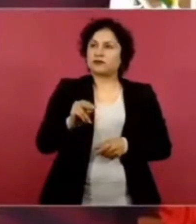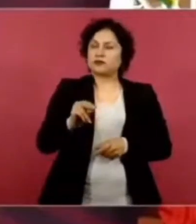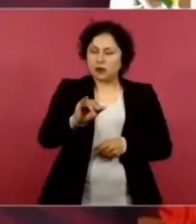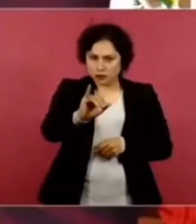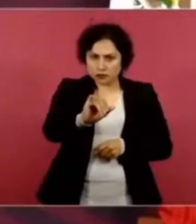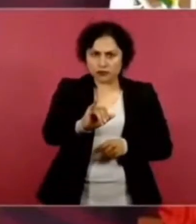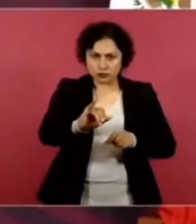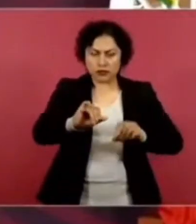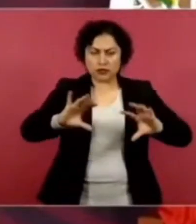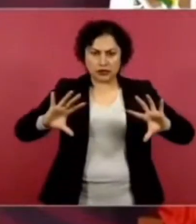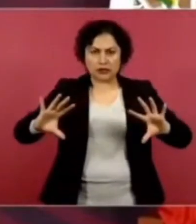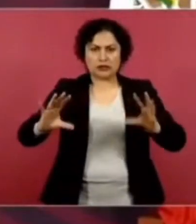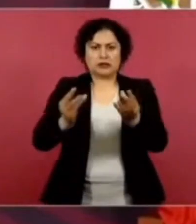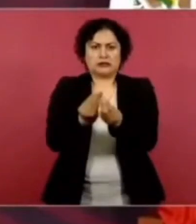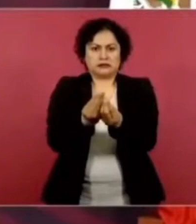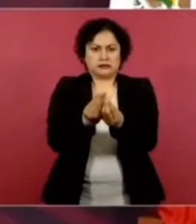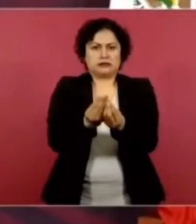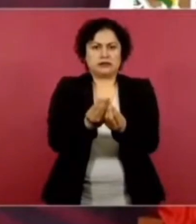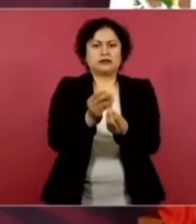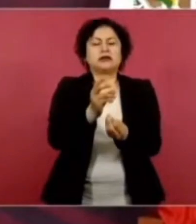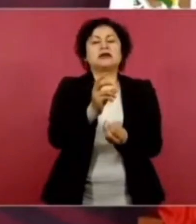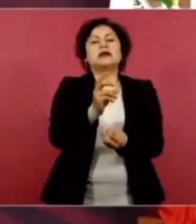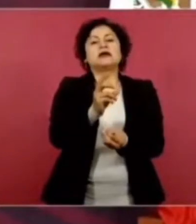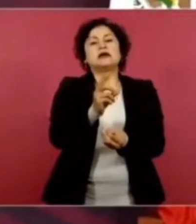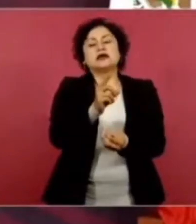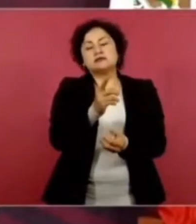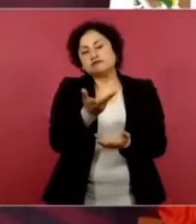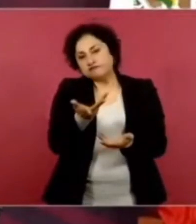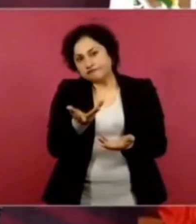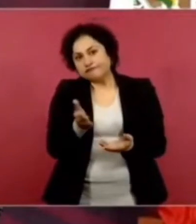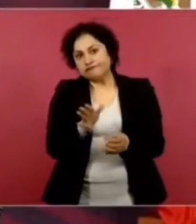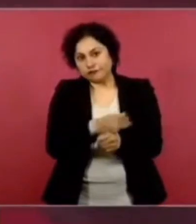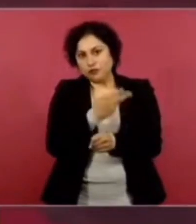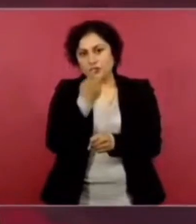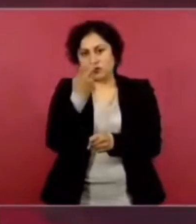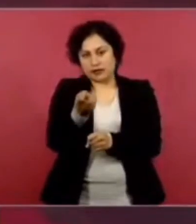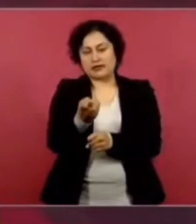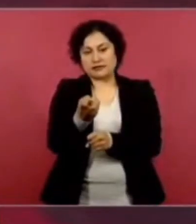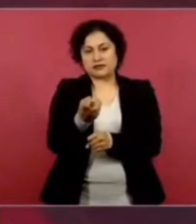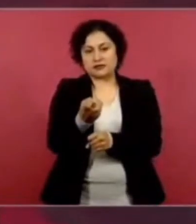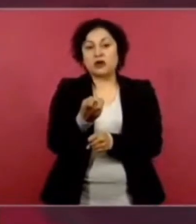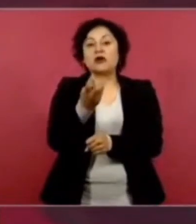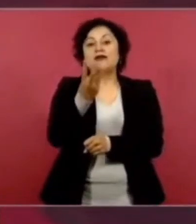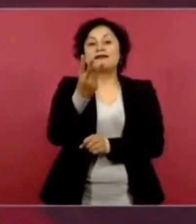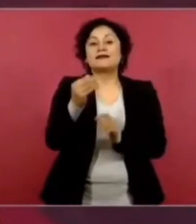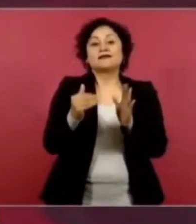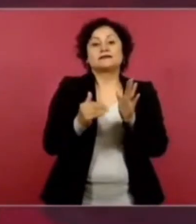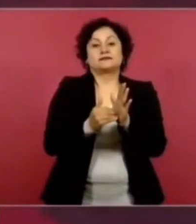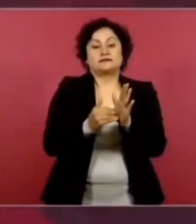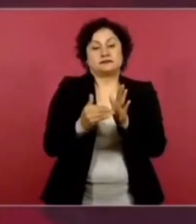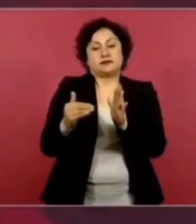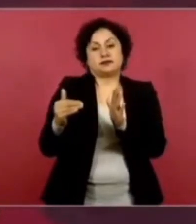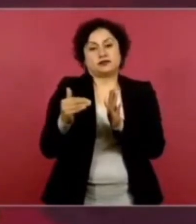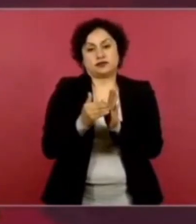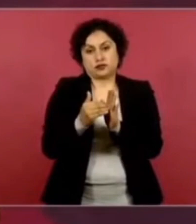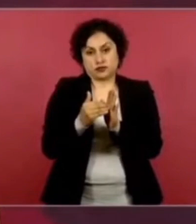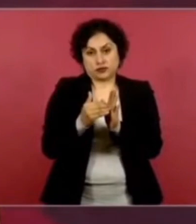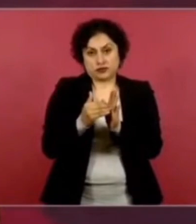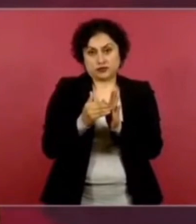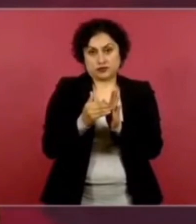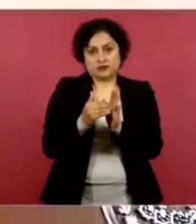millones de